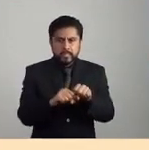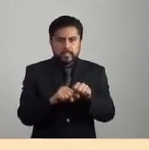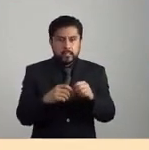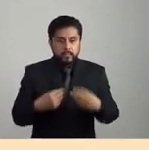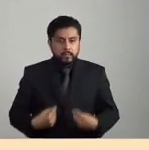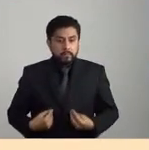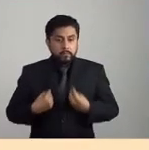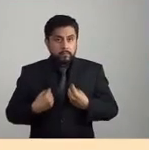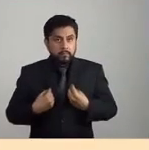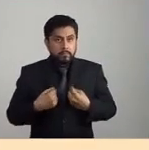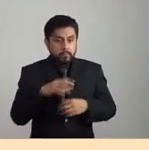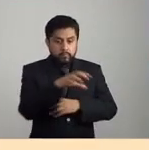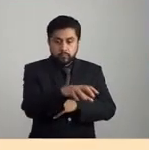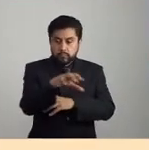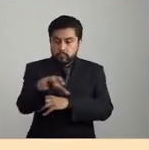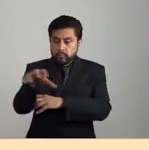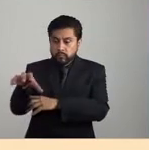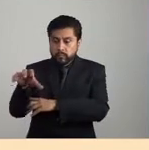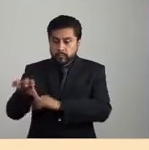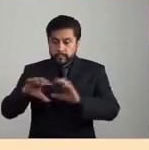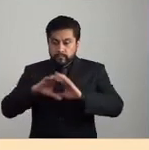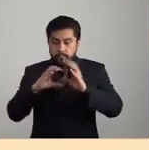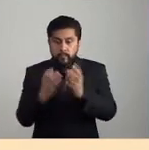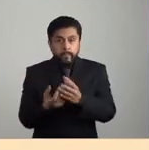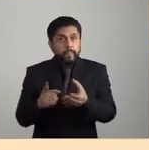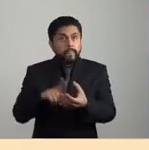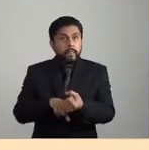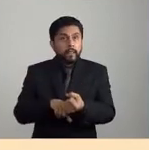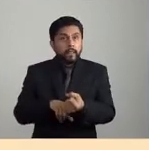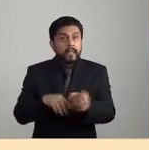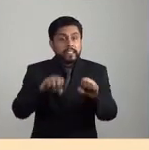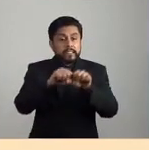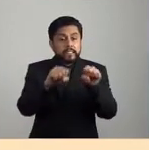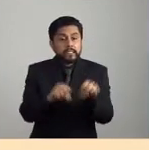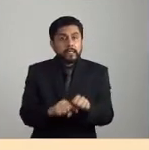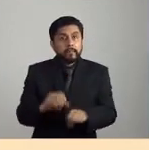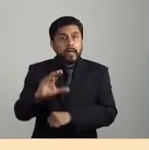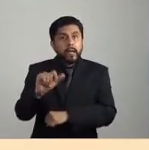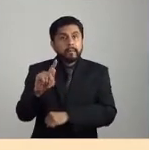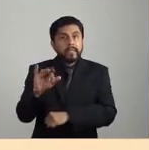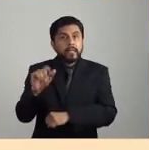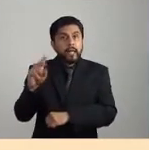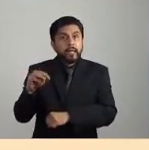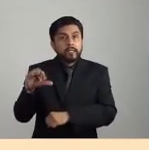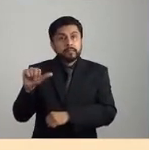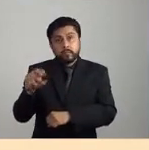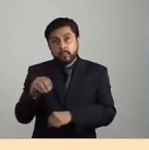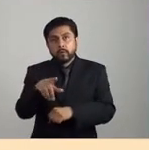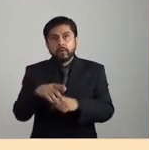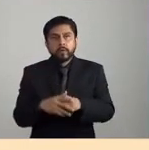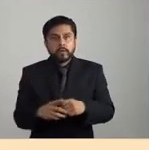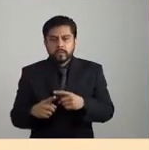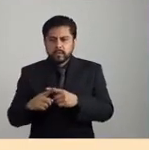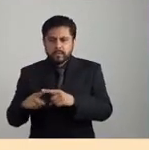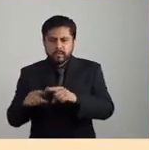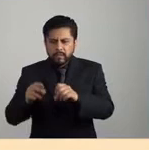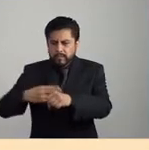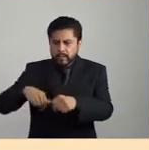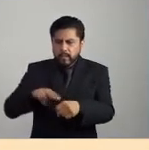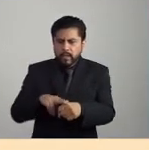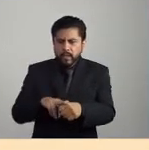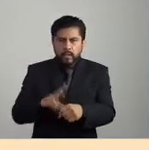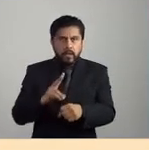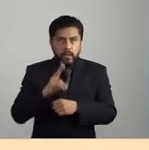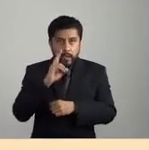la forma capitalista, ¿no?, que se impone para organizar las naturalezas. Pero al mismo tiempo